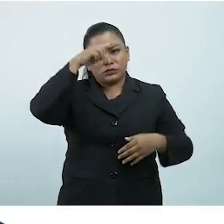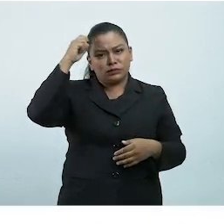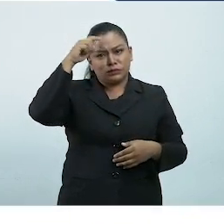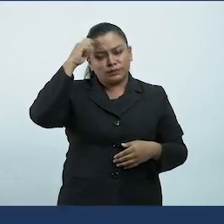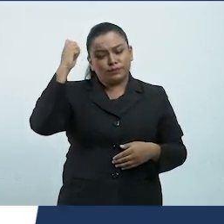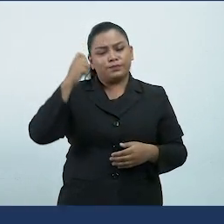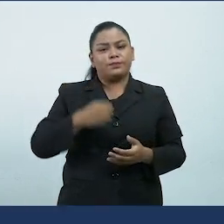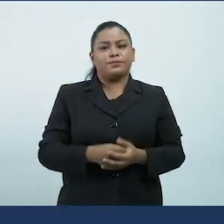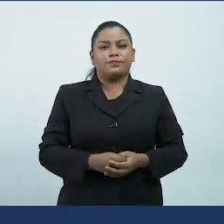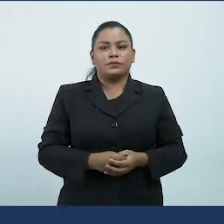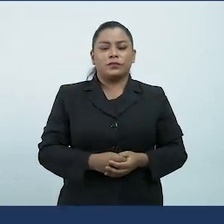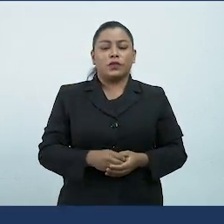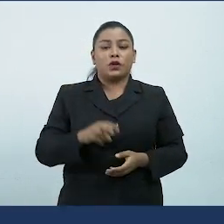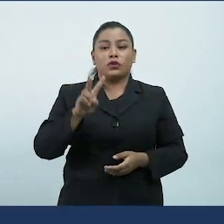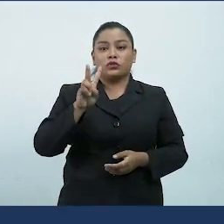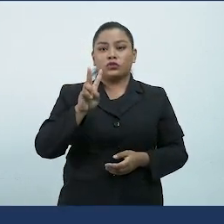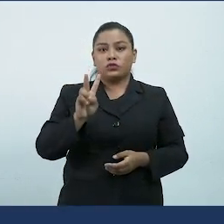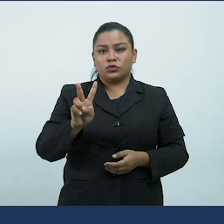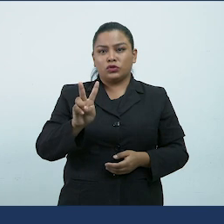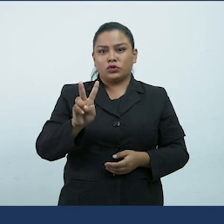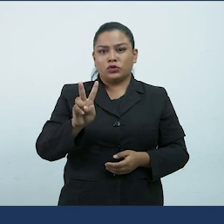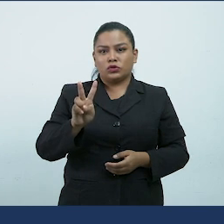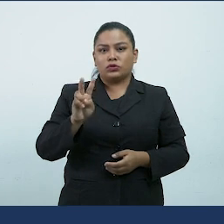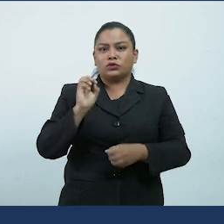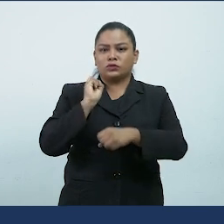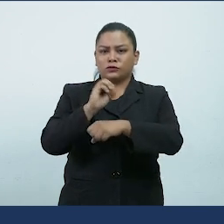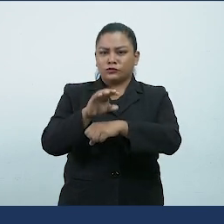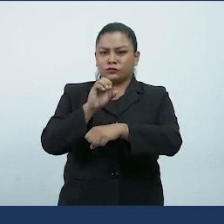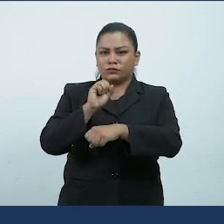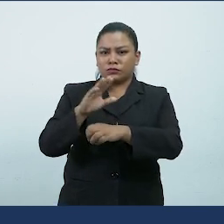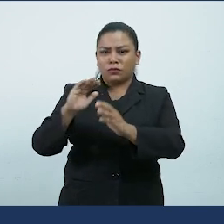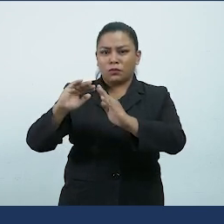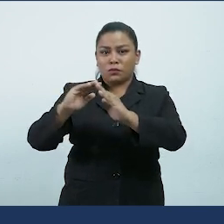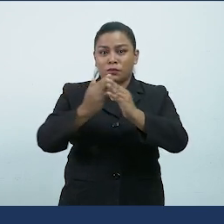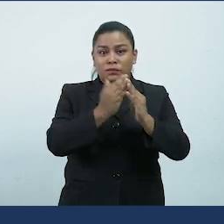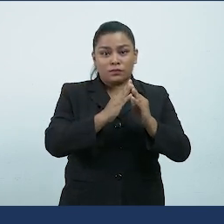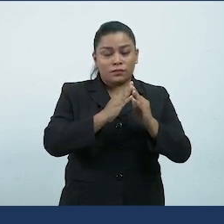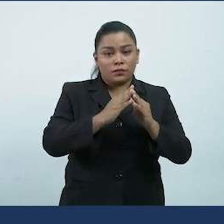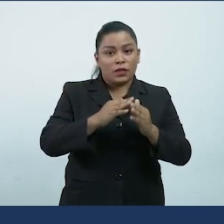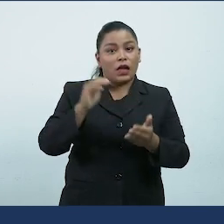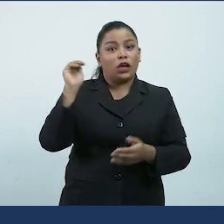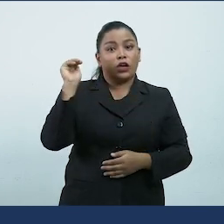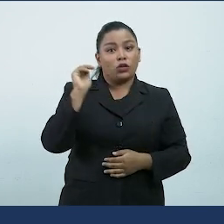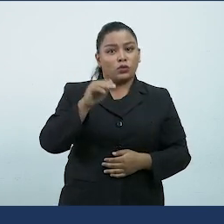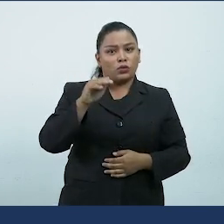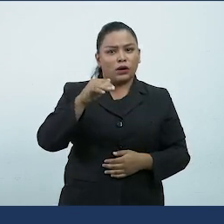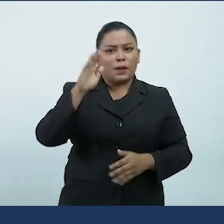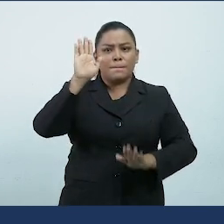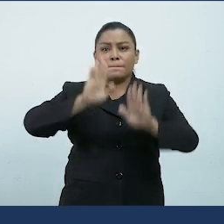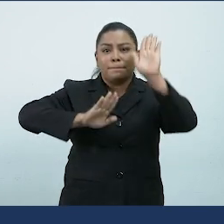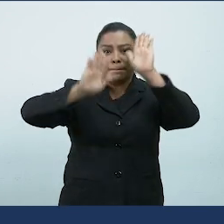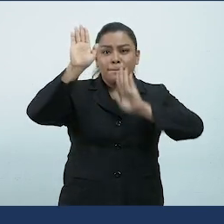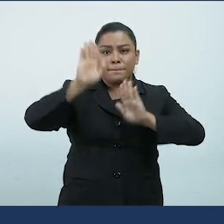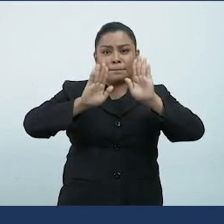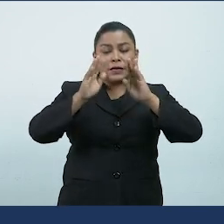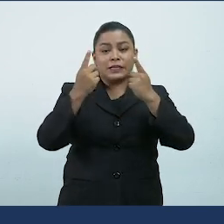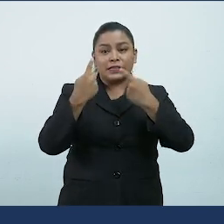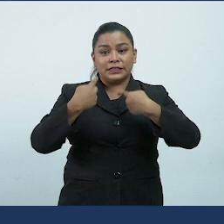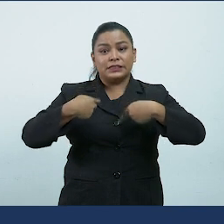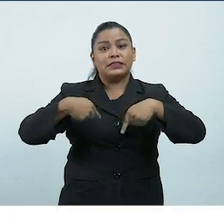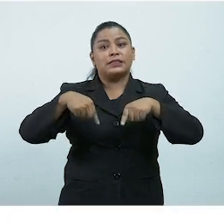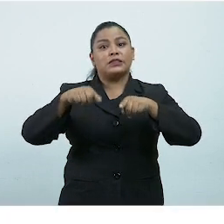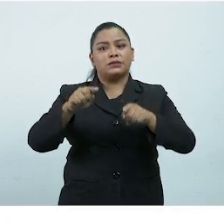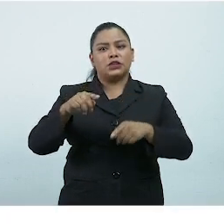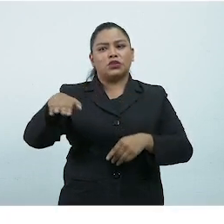educativos. 2. Orientar a la comunidad educativa a participar activamente en el mantenimiento de